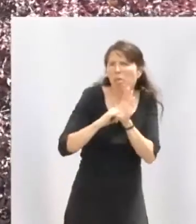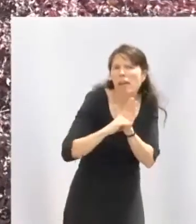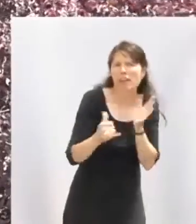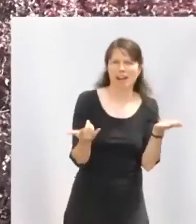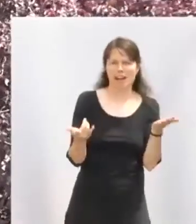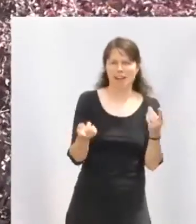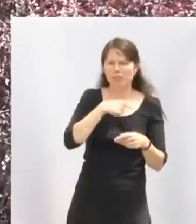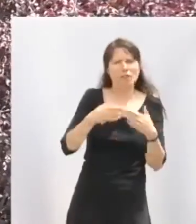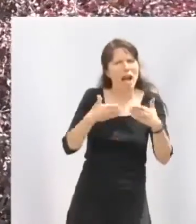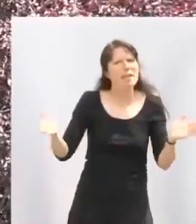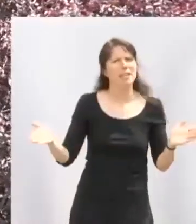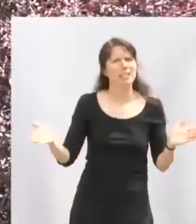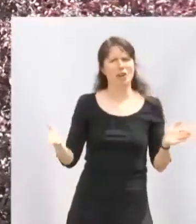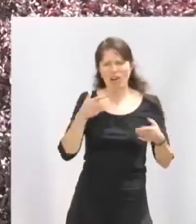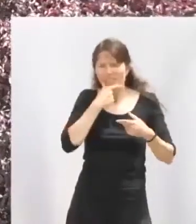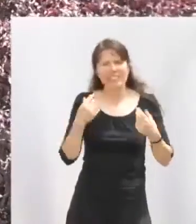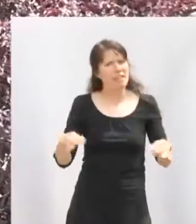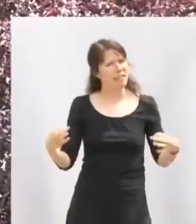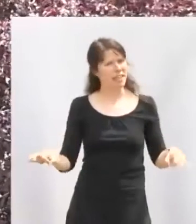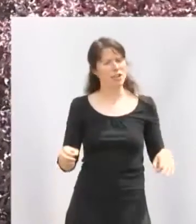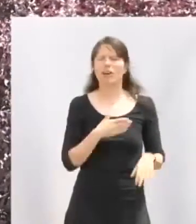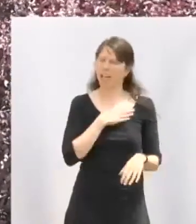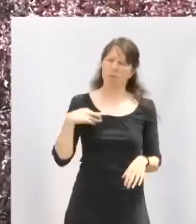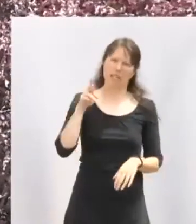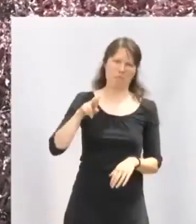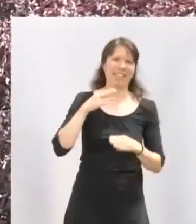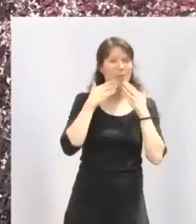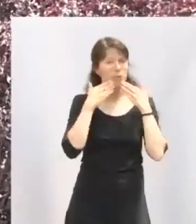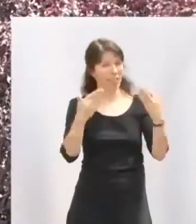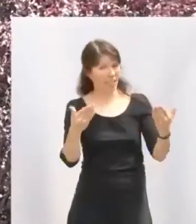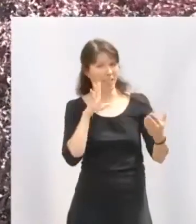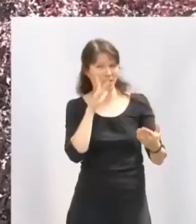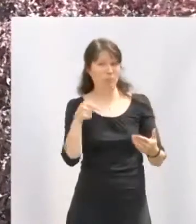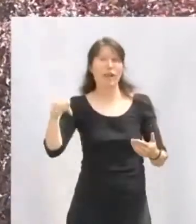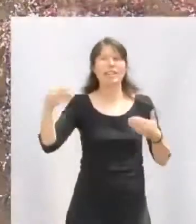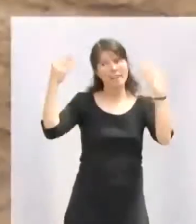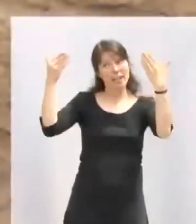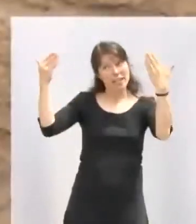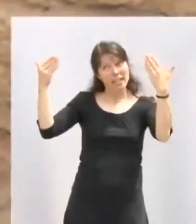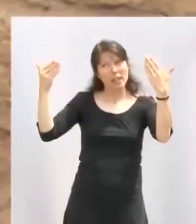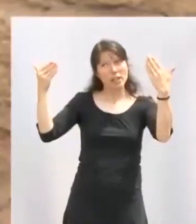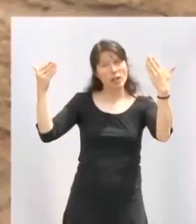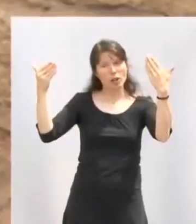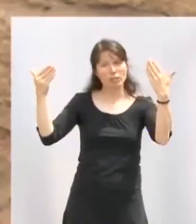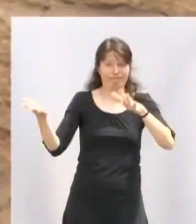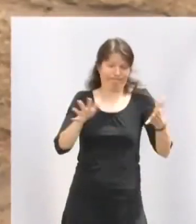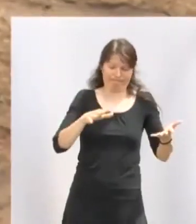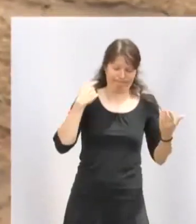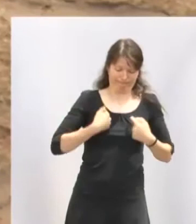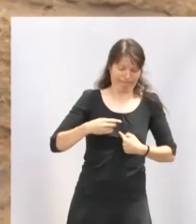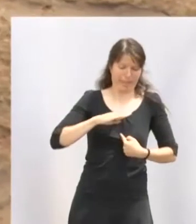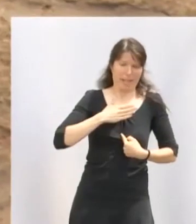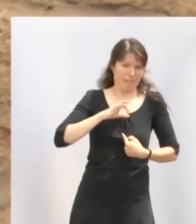identifican queremos reiterar nuestro agradecimiento a esta felicitación hecha medalla de manos de nuestro gobierno.